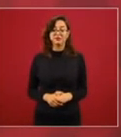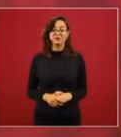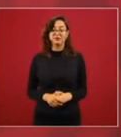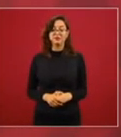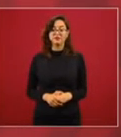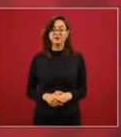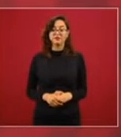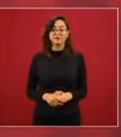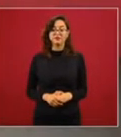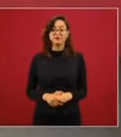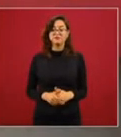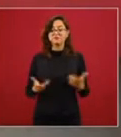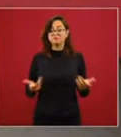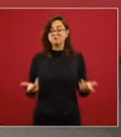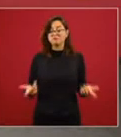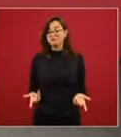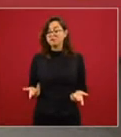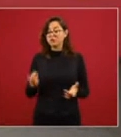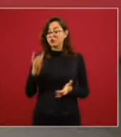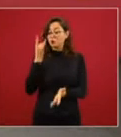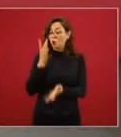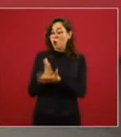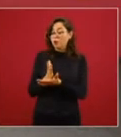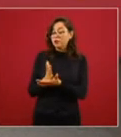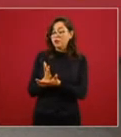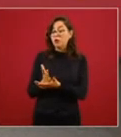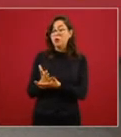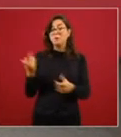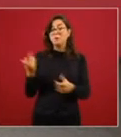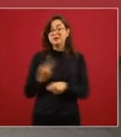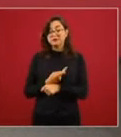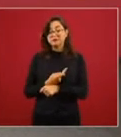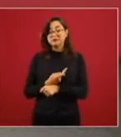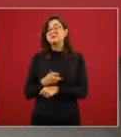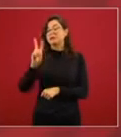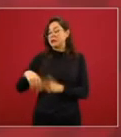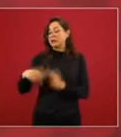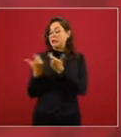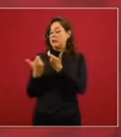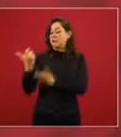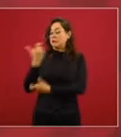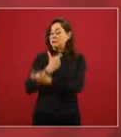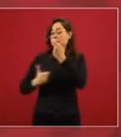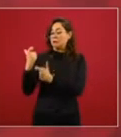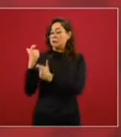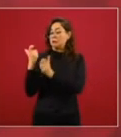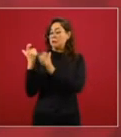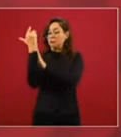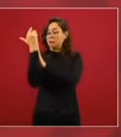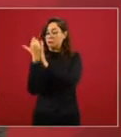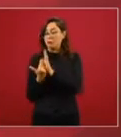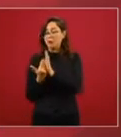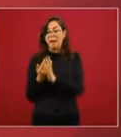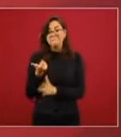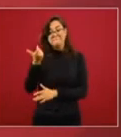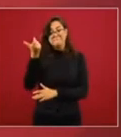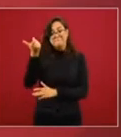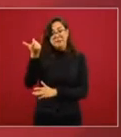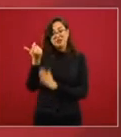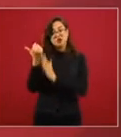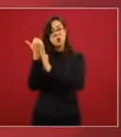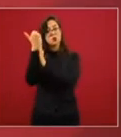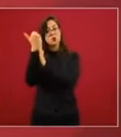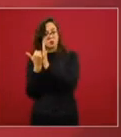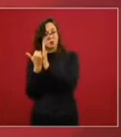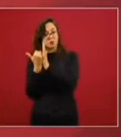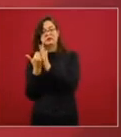considerar por la caída de la economía y por la depreciación del peso que por cierto no ha sido